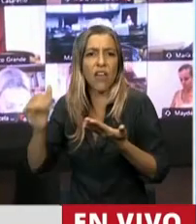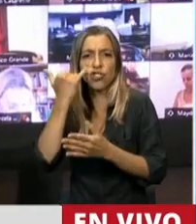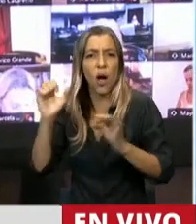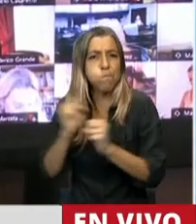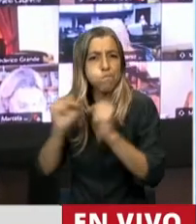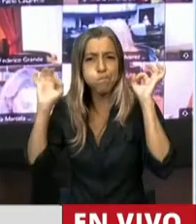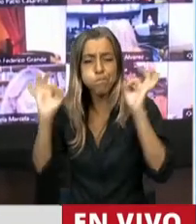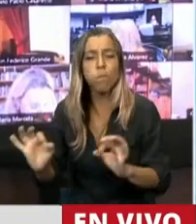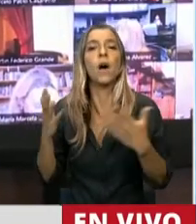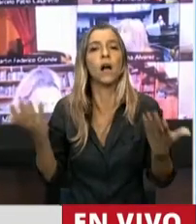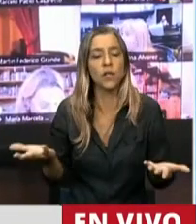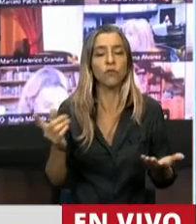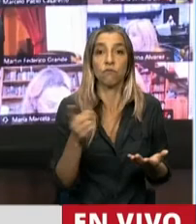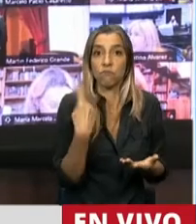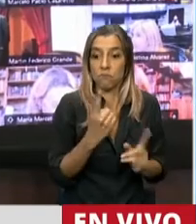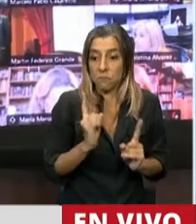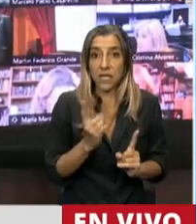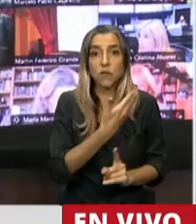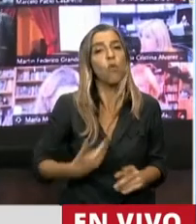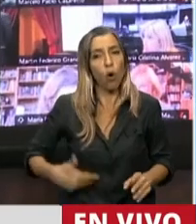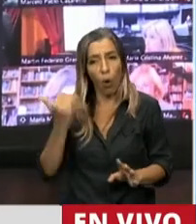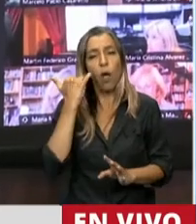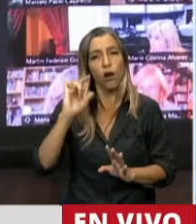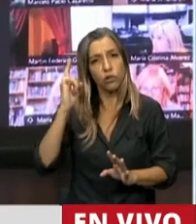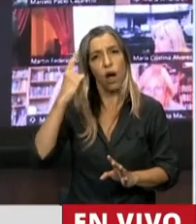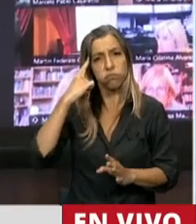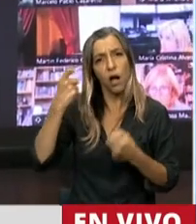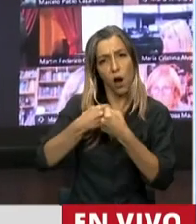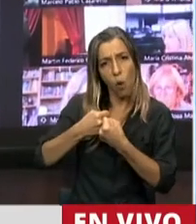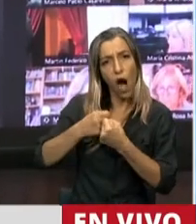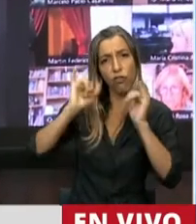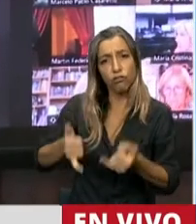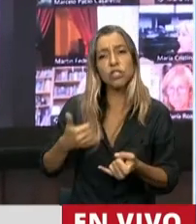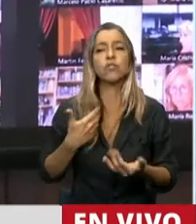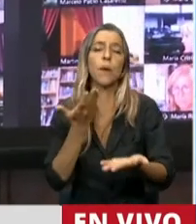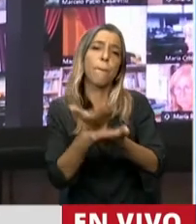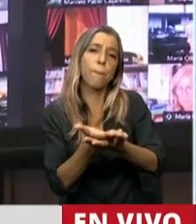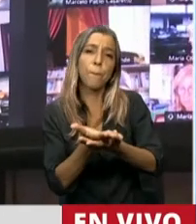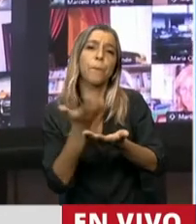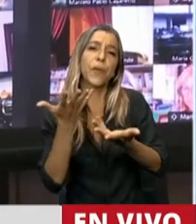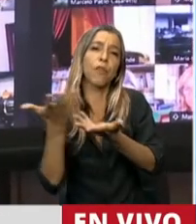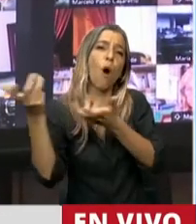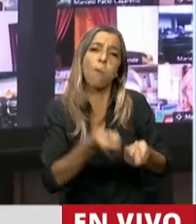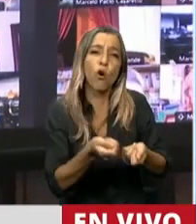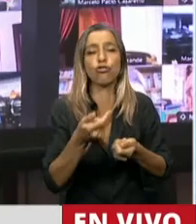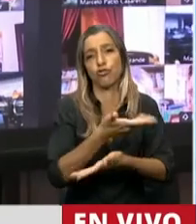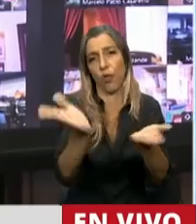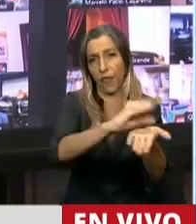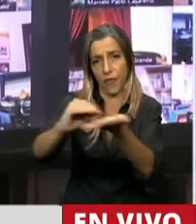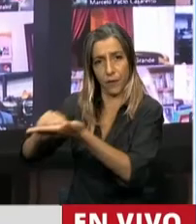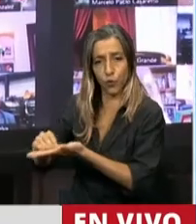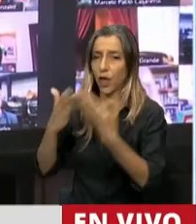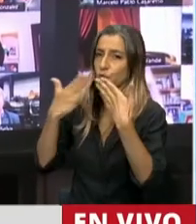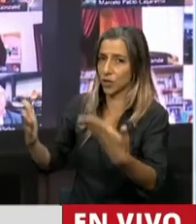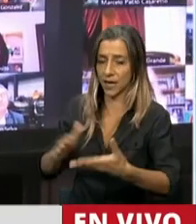convenios que han sido suscriptos por el gobierno que nos precedió, acompañamos y pido el acompañamiento de mis pares aquí en el recinto. Muchas gracias.